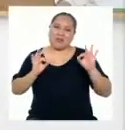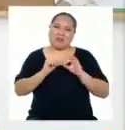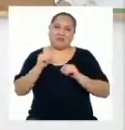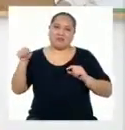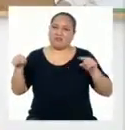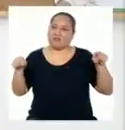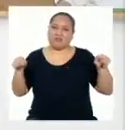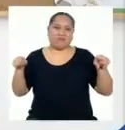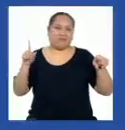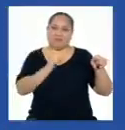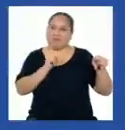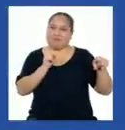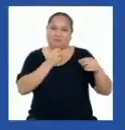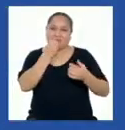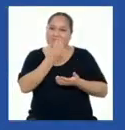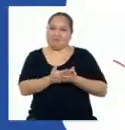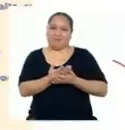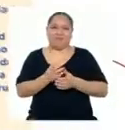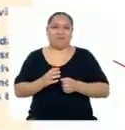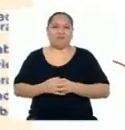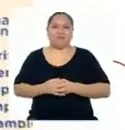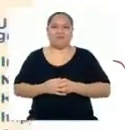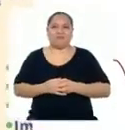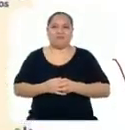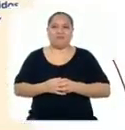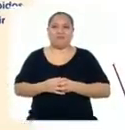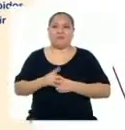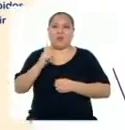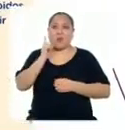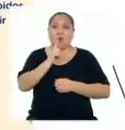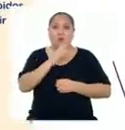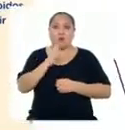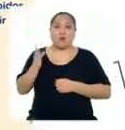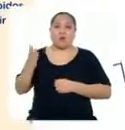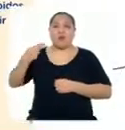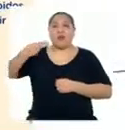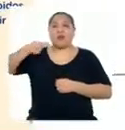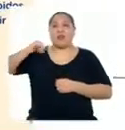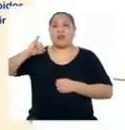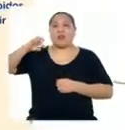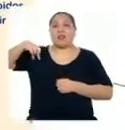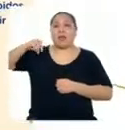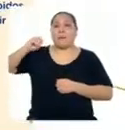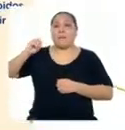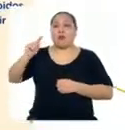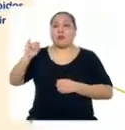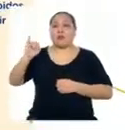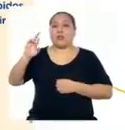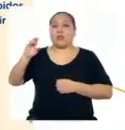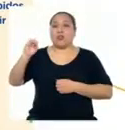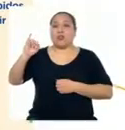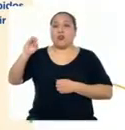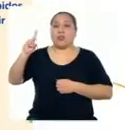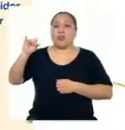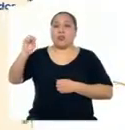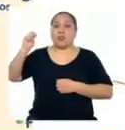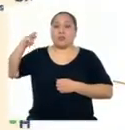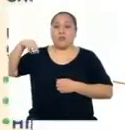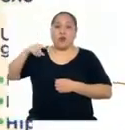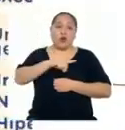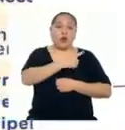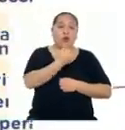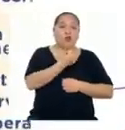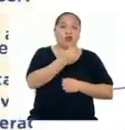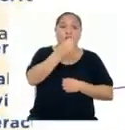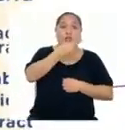Ninguno de esos extremos es bueno. Uno se llama hipotiroidismo y otro hipertiroidismo. Si